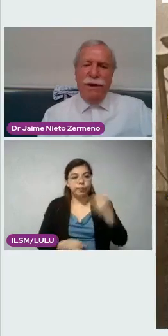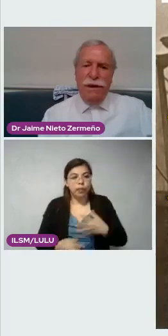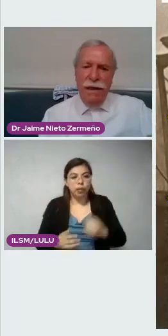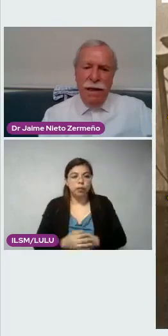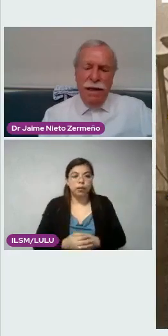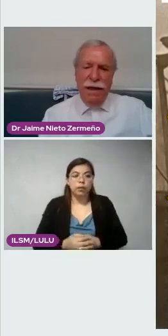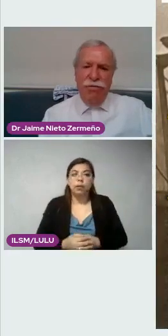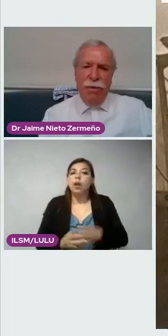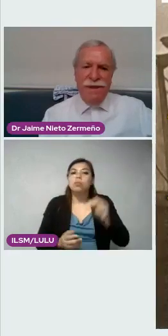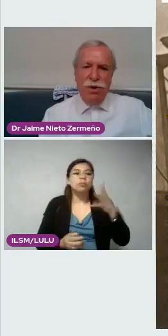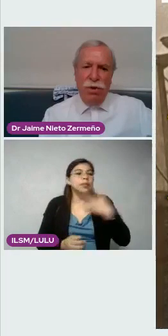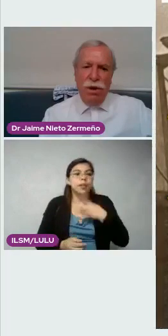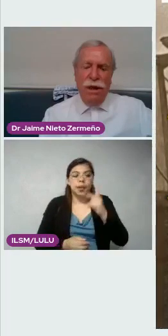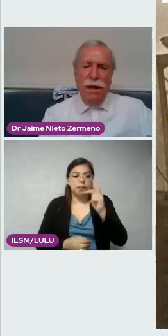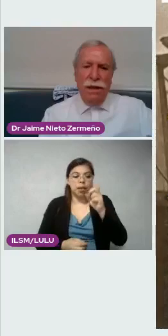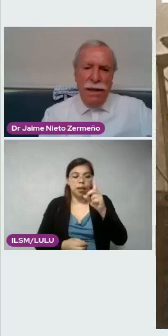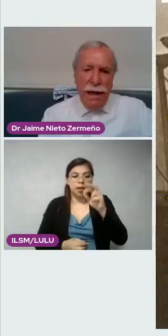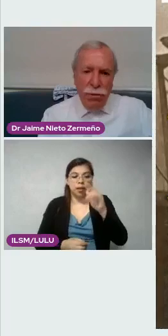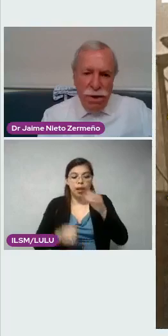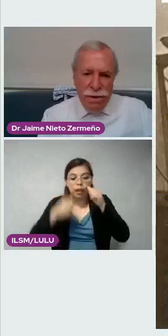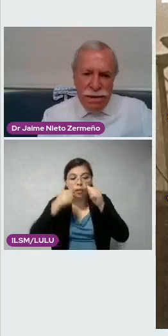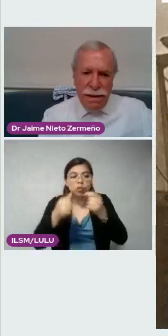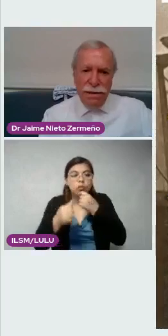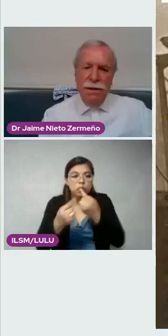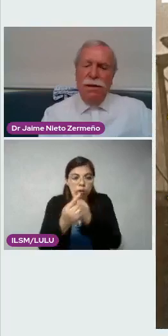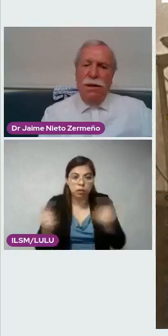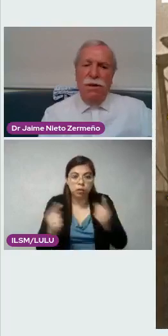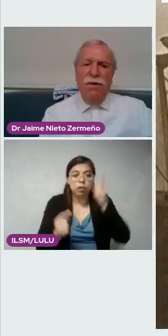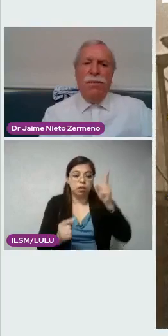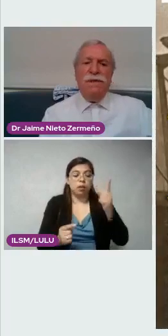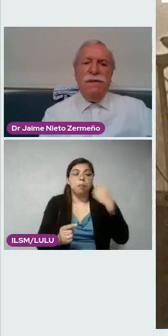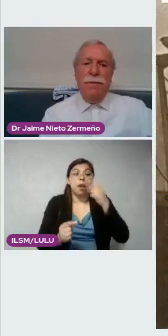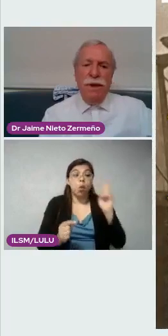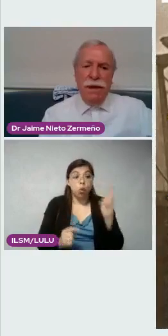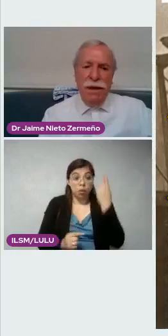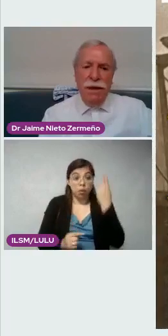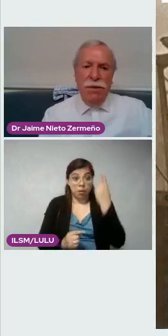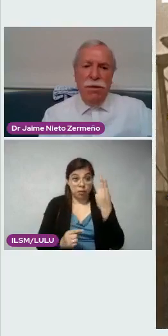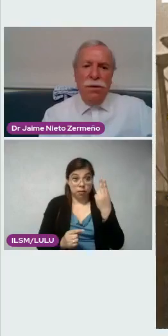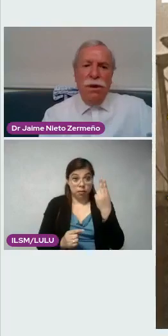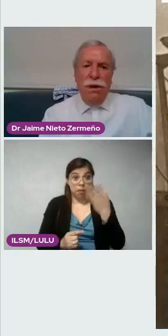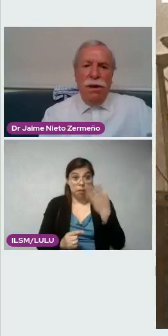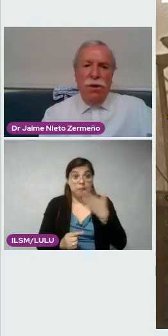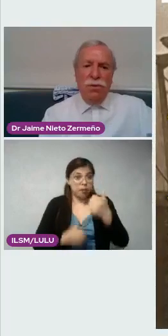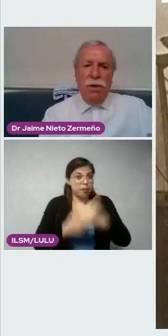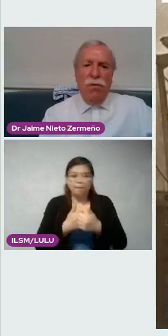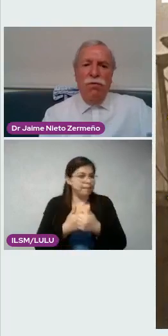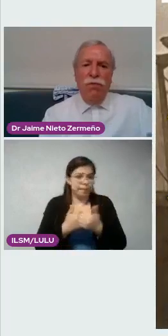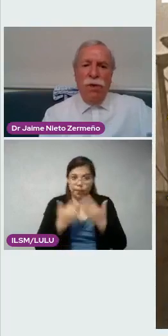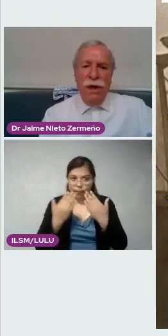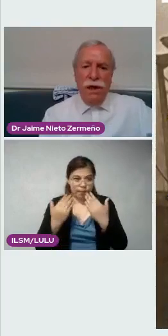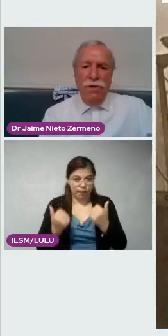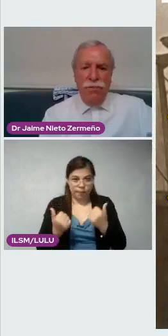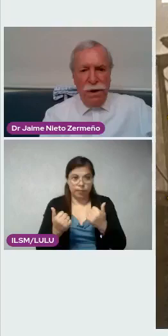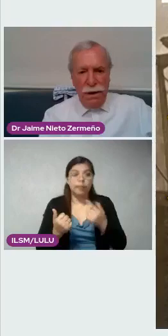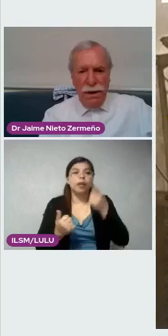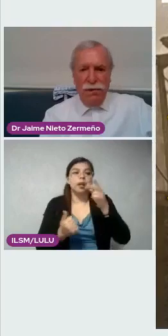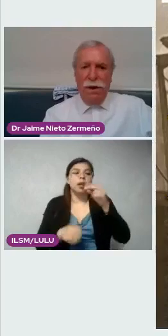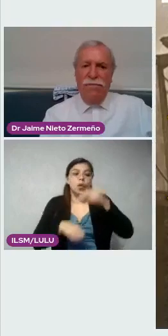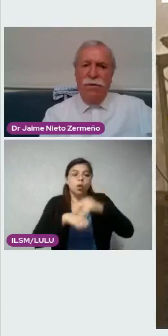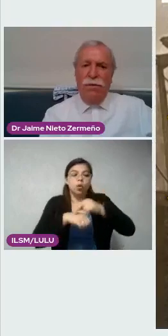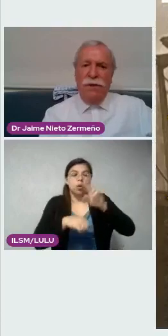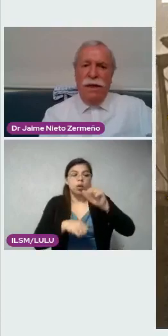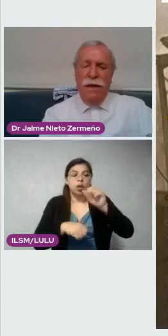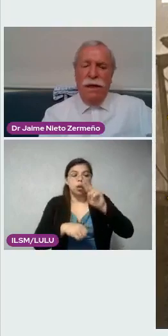pediatría en la formación de la universidad. Y fue precisamente con el doctor Raúl Fournier, que fue